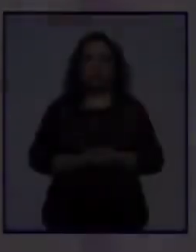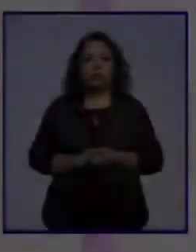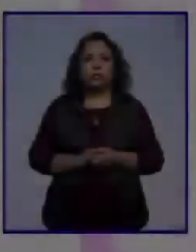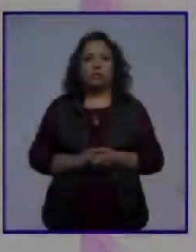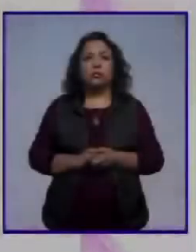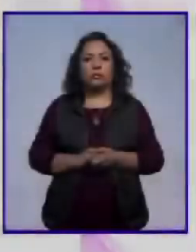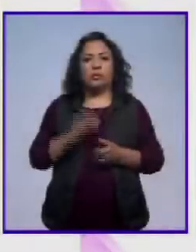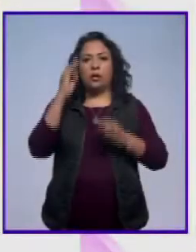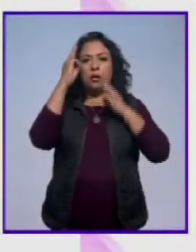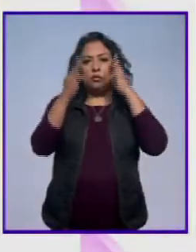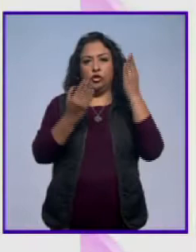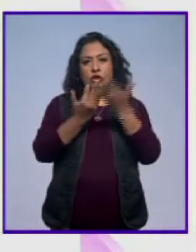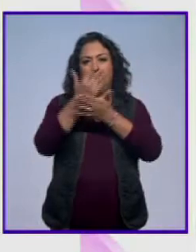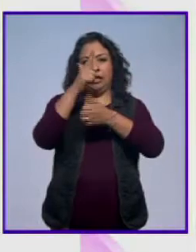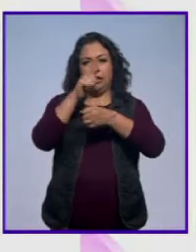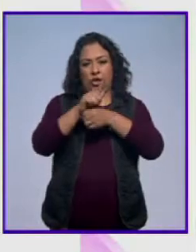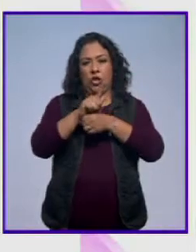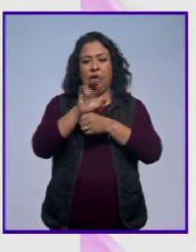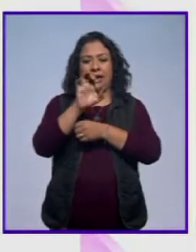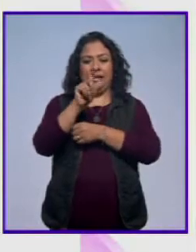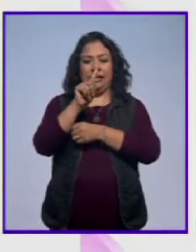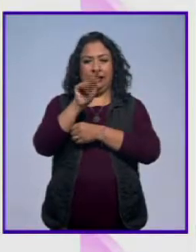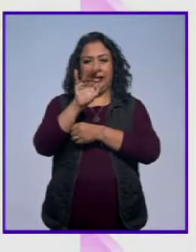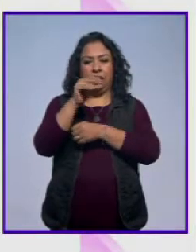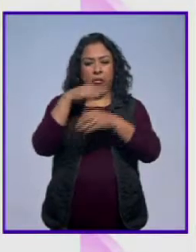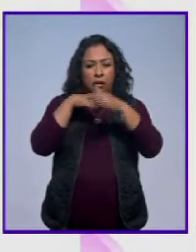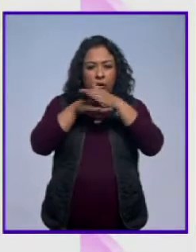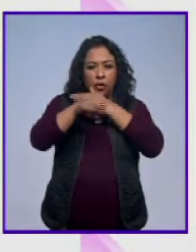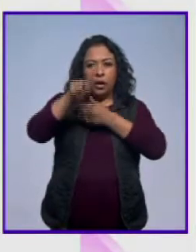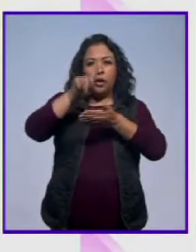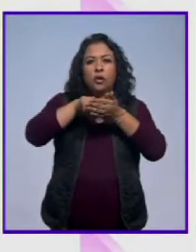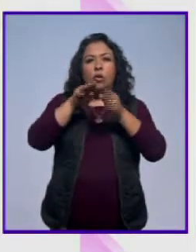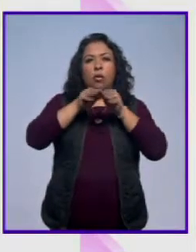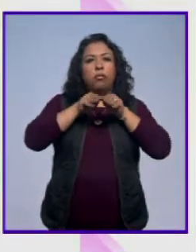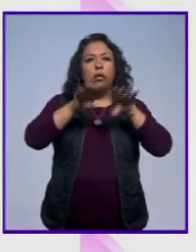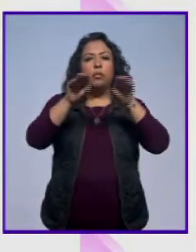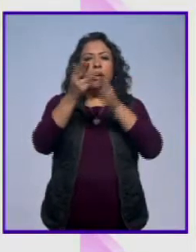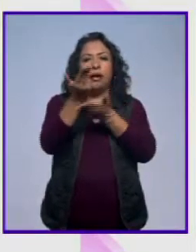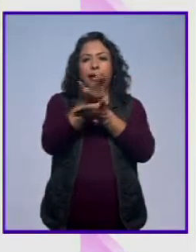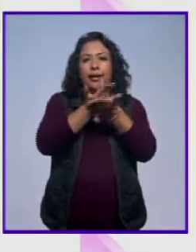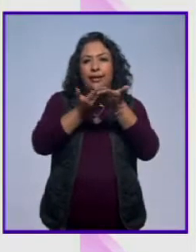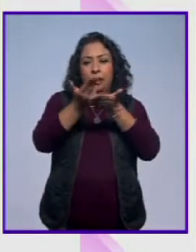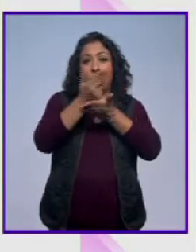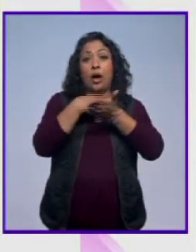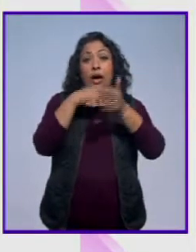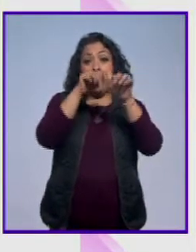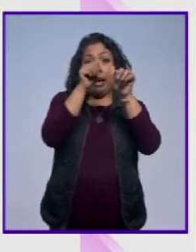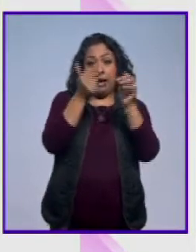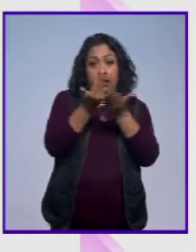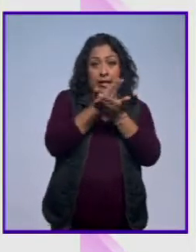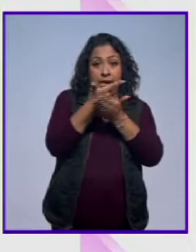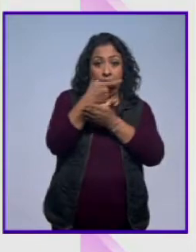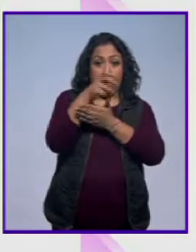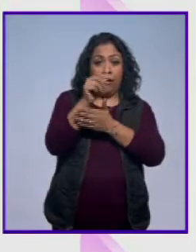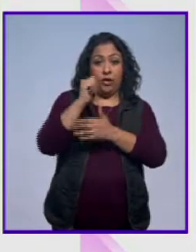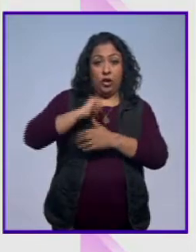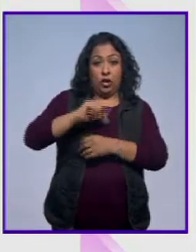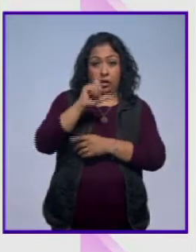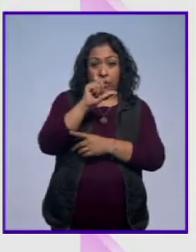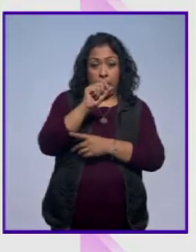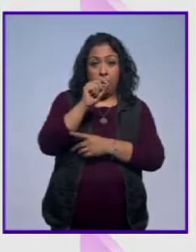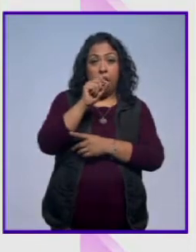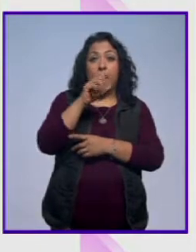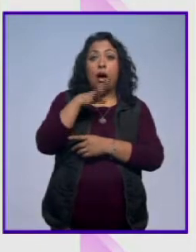El Museo Nacional de la Estampa nos sumerge en el mundo de las publicaciones ilustradas donde el arte gráfico del siglo XX encontró